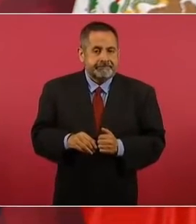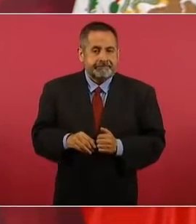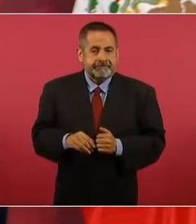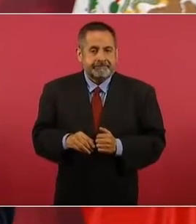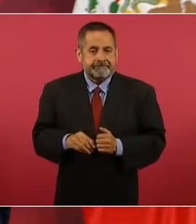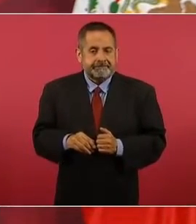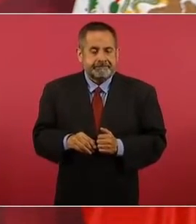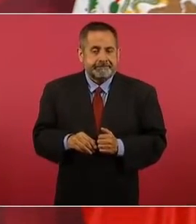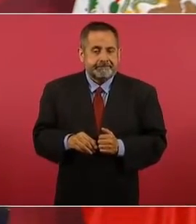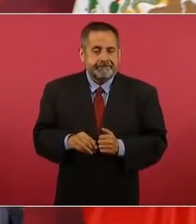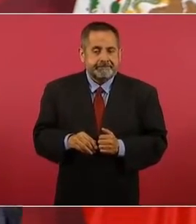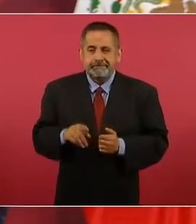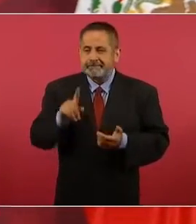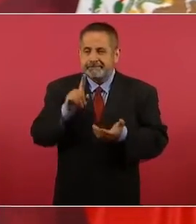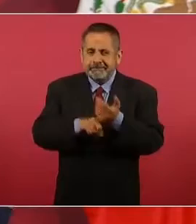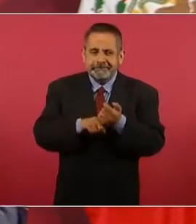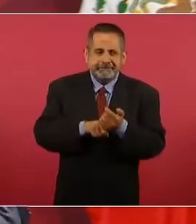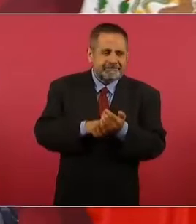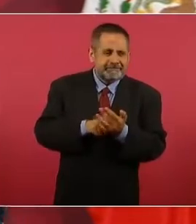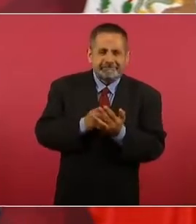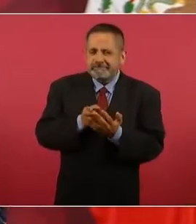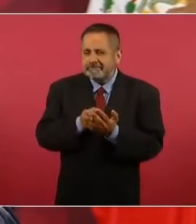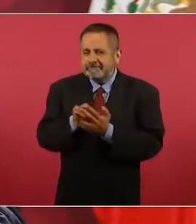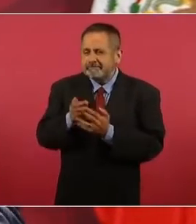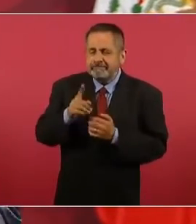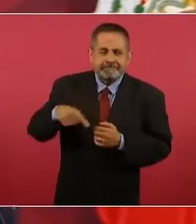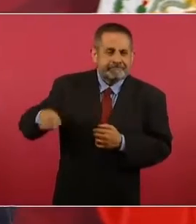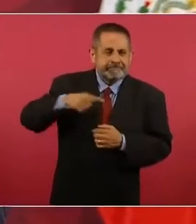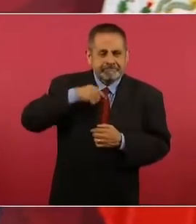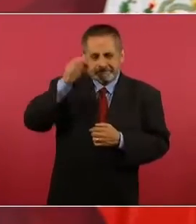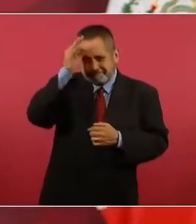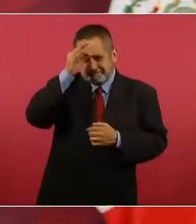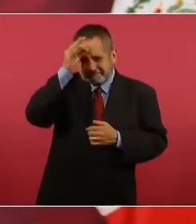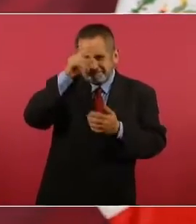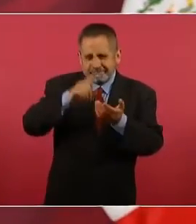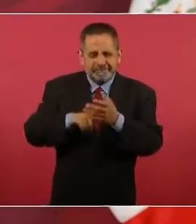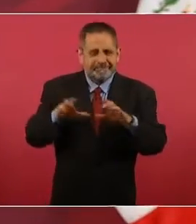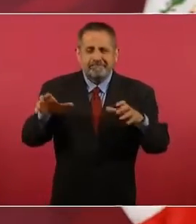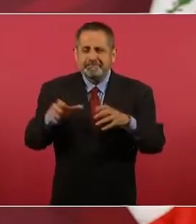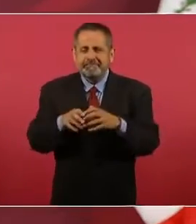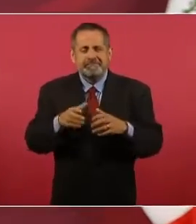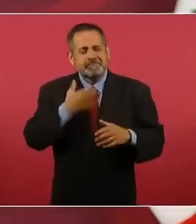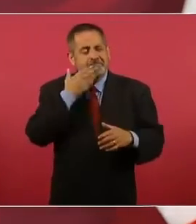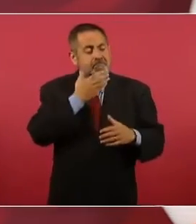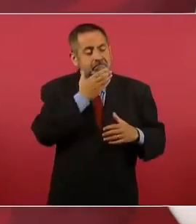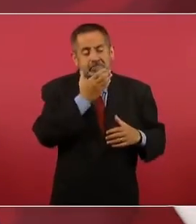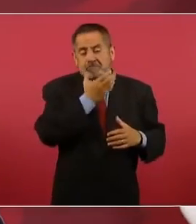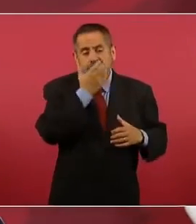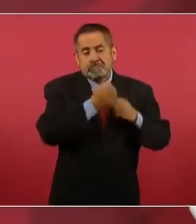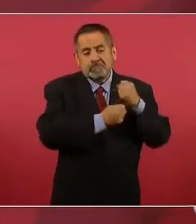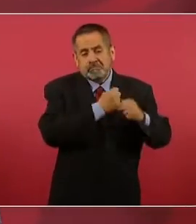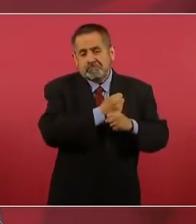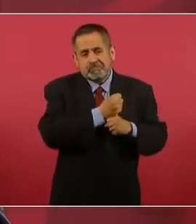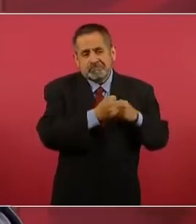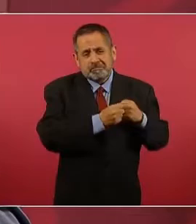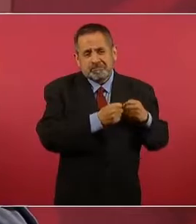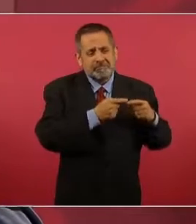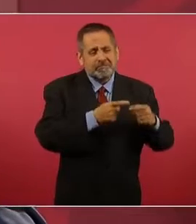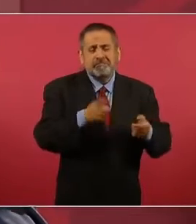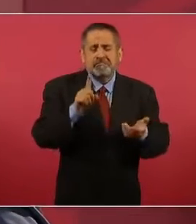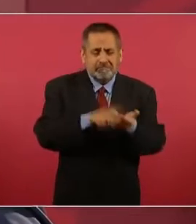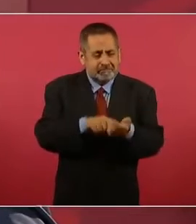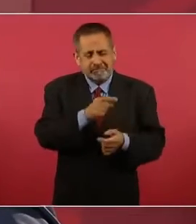se introdujo una corriente muy conservadora y al mismo tiempo muy